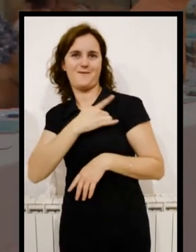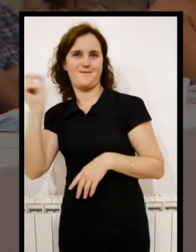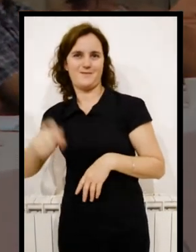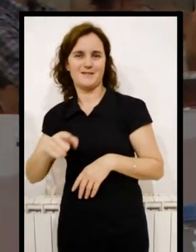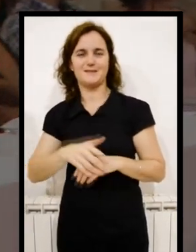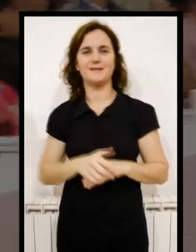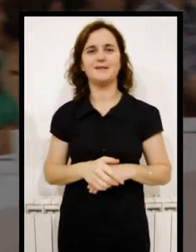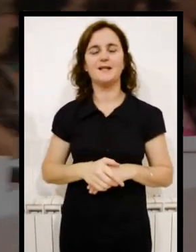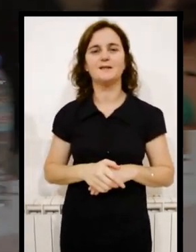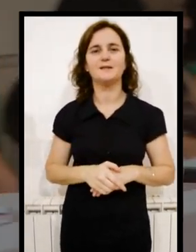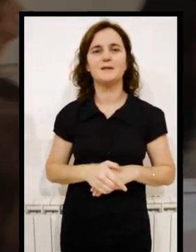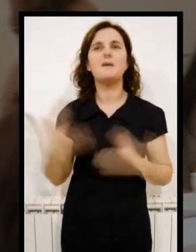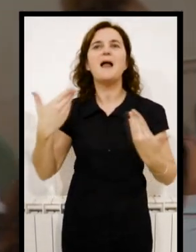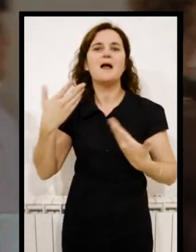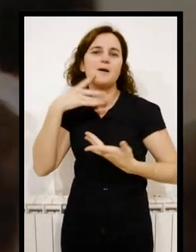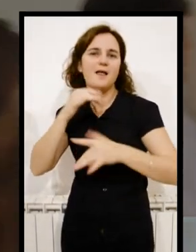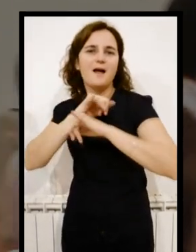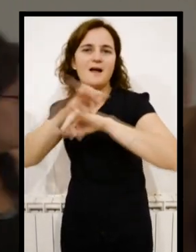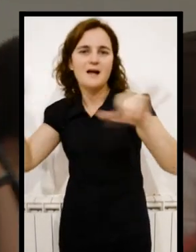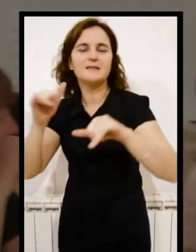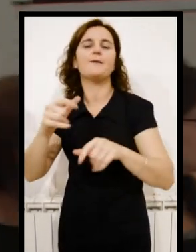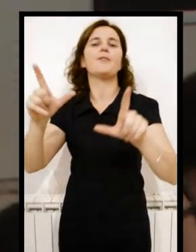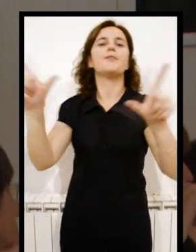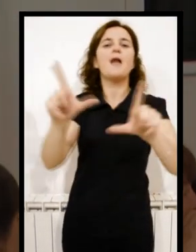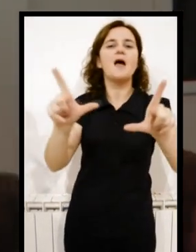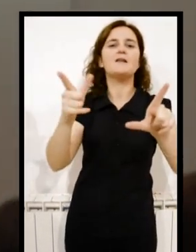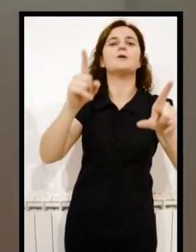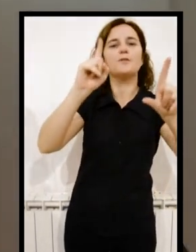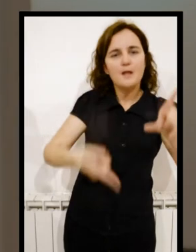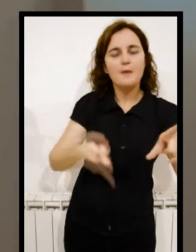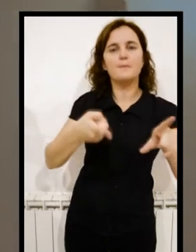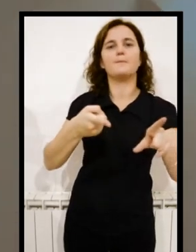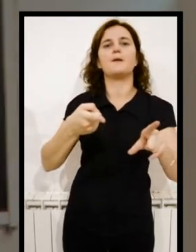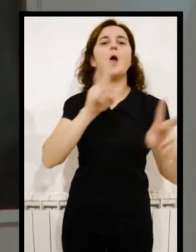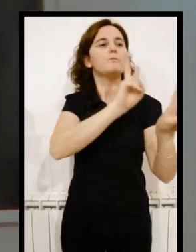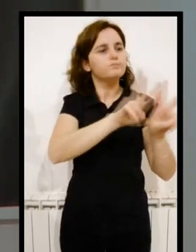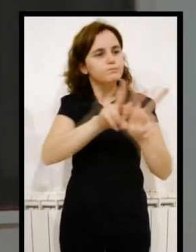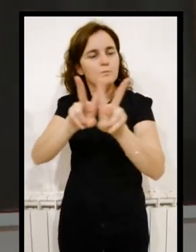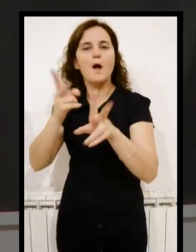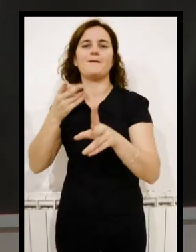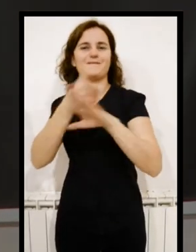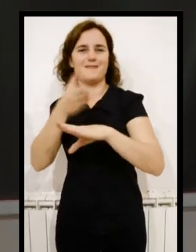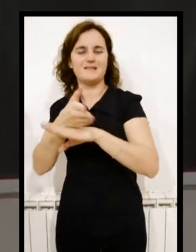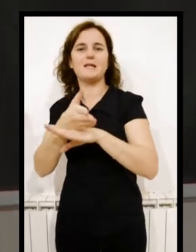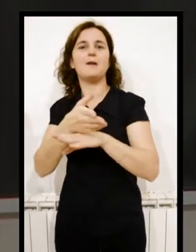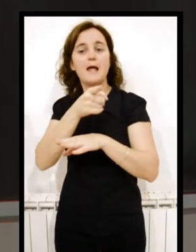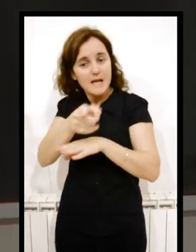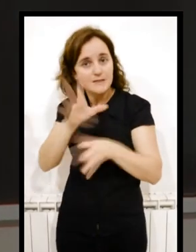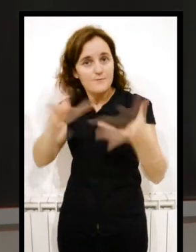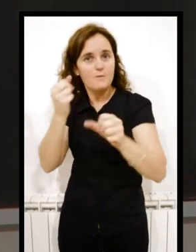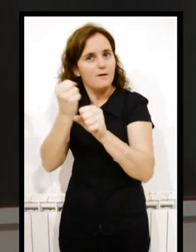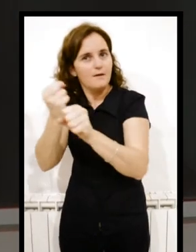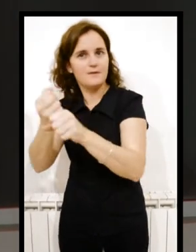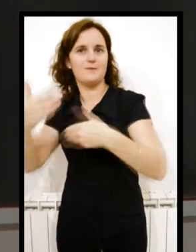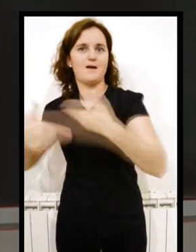universidad para que sea accesible, los programas de televisión que la universidad emite, las páginas web de la facultad. En ese